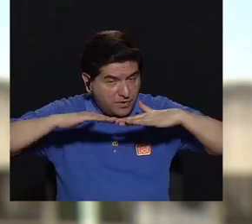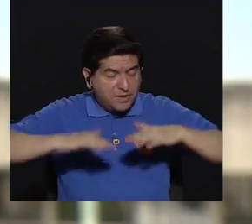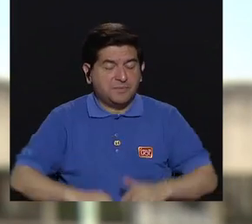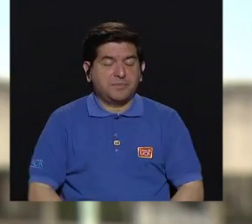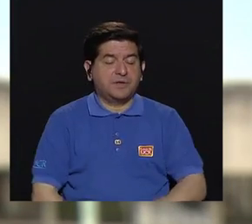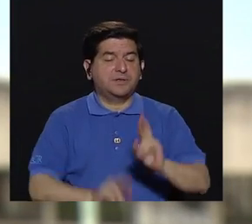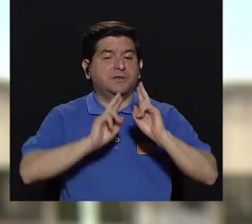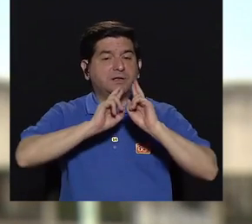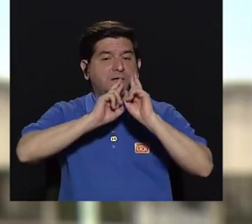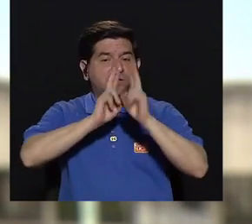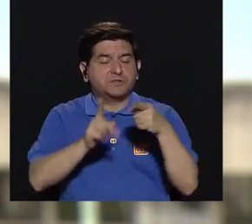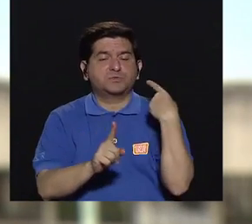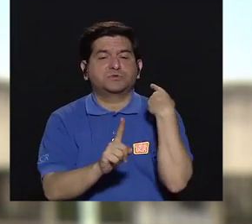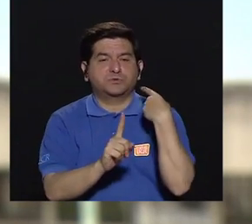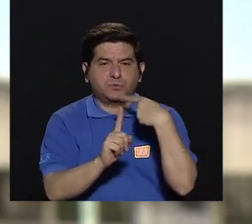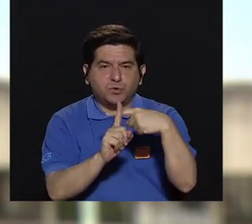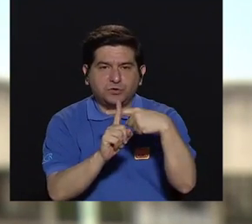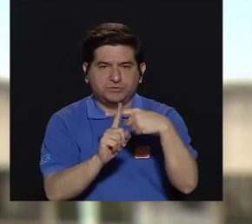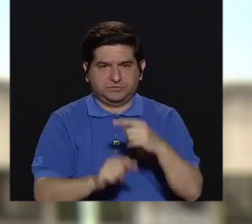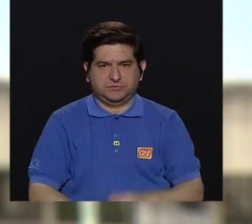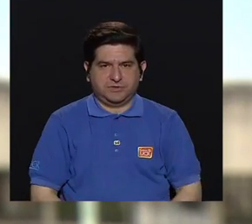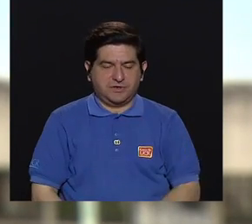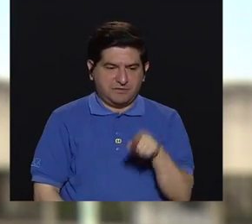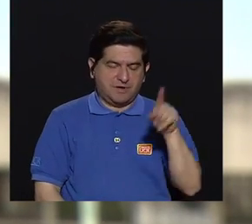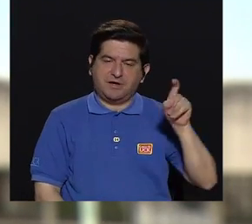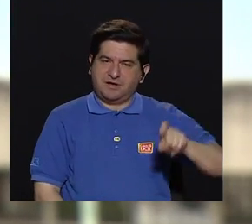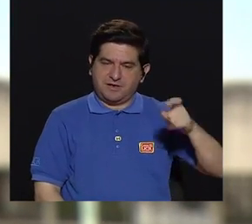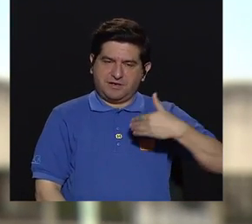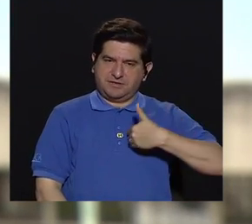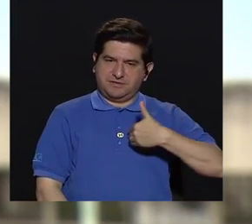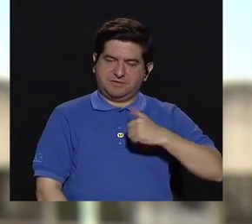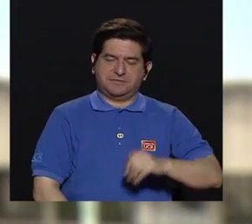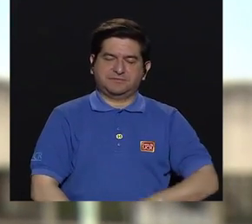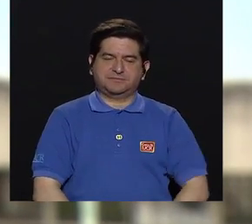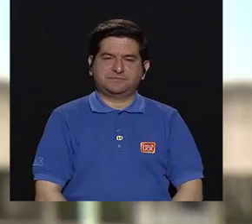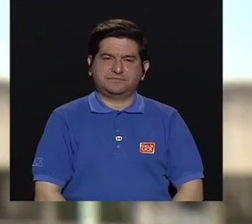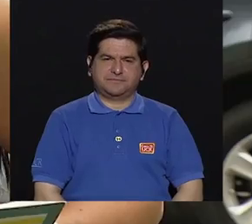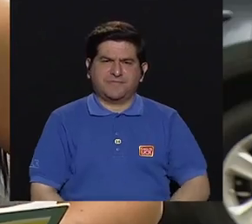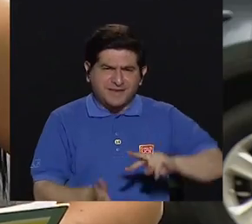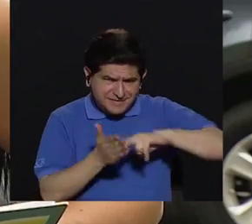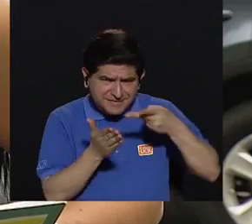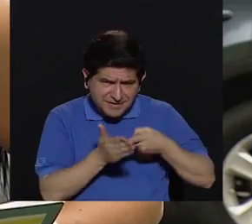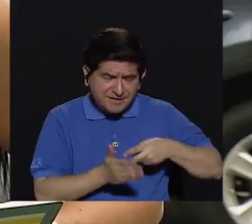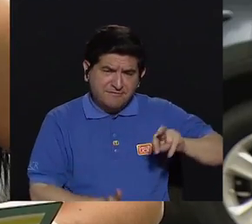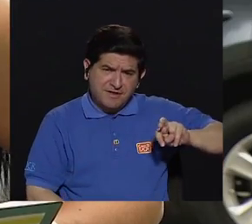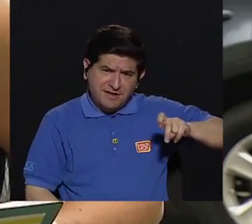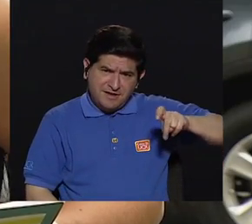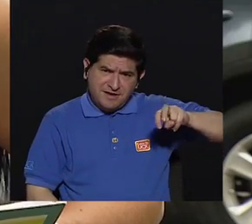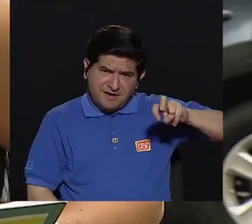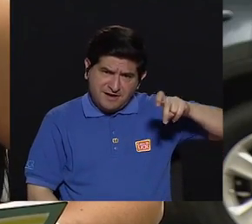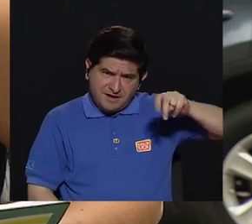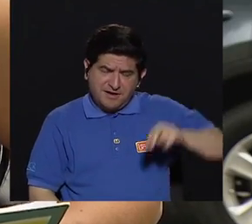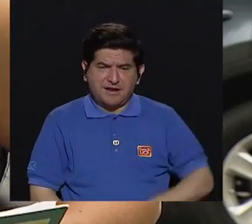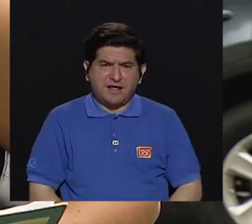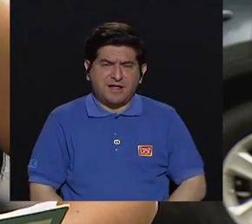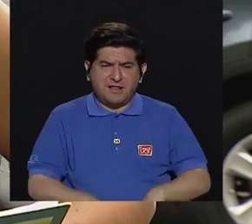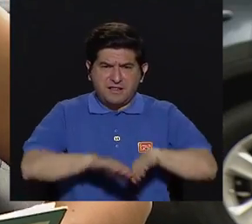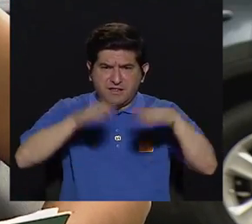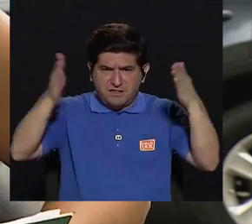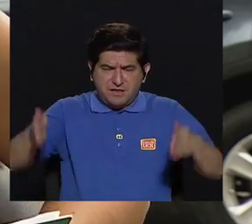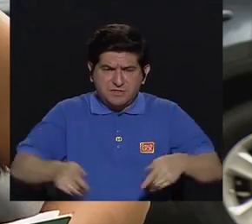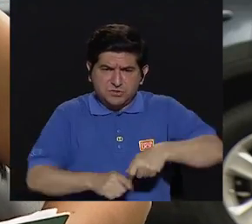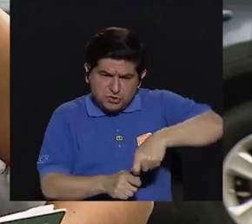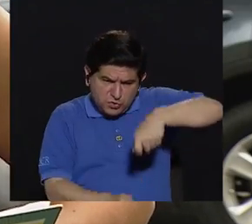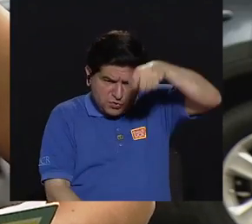que respondan positivamente a esas necesidades. ¿Eso incluye gradas, la altura de los